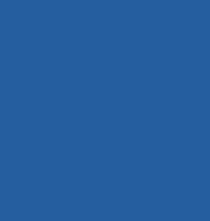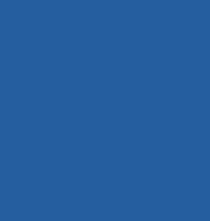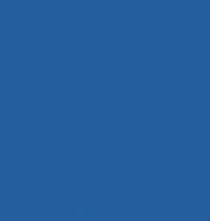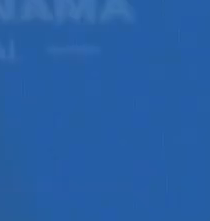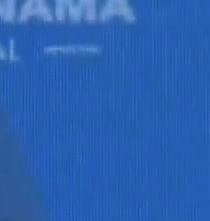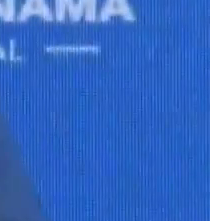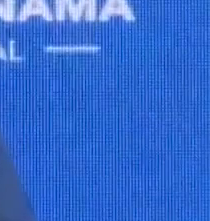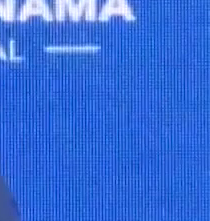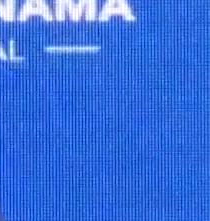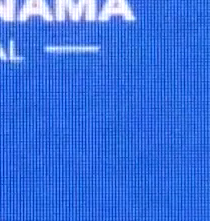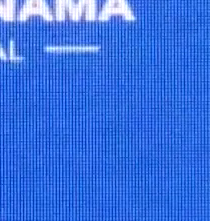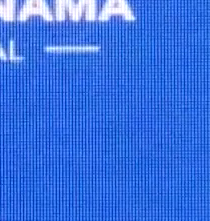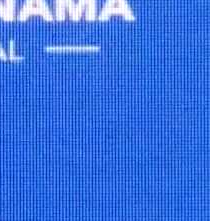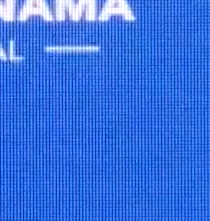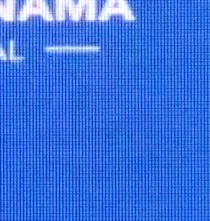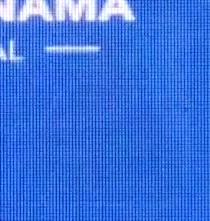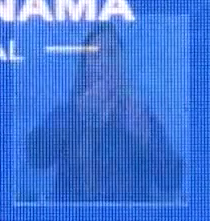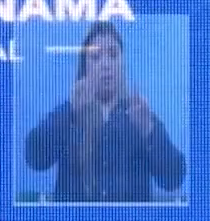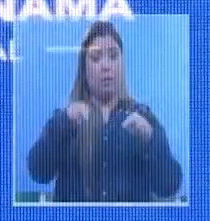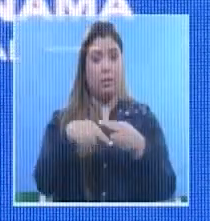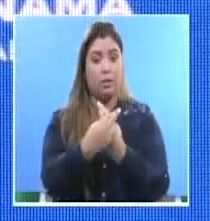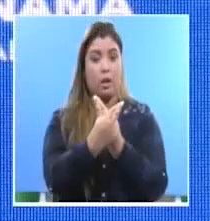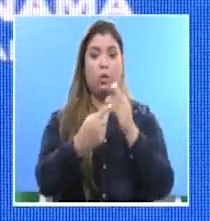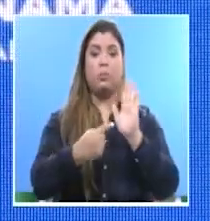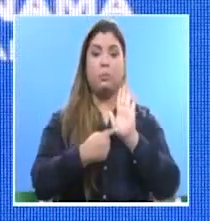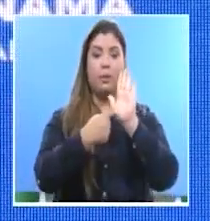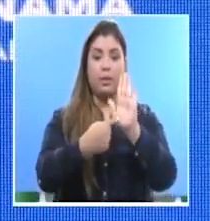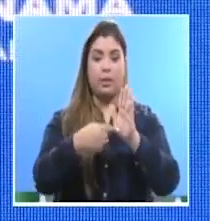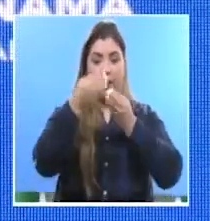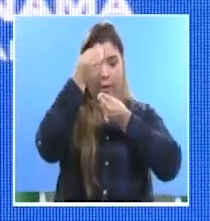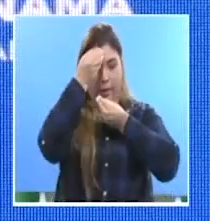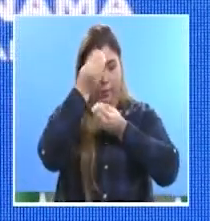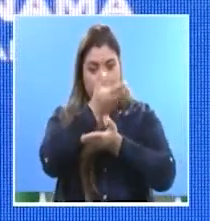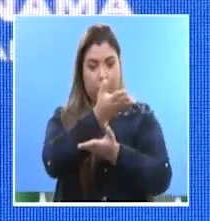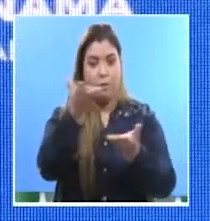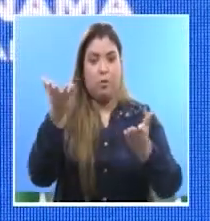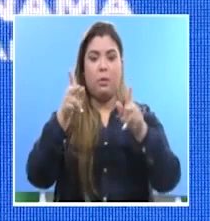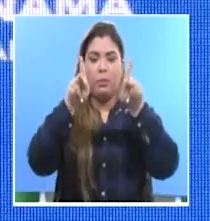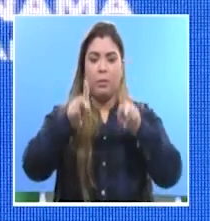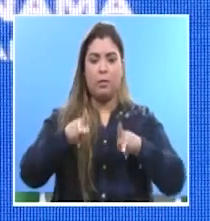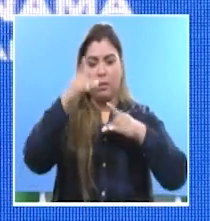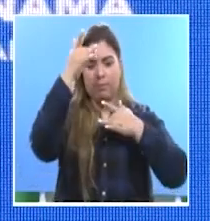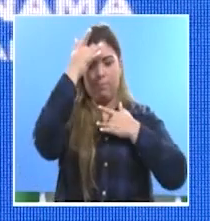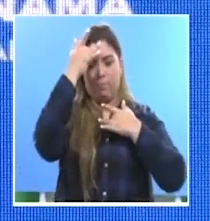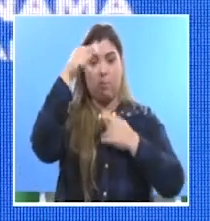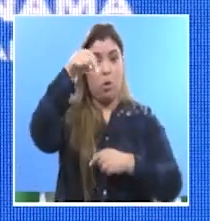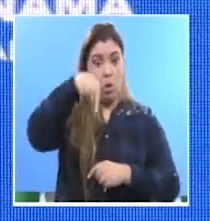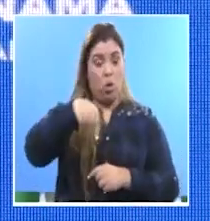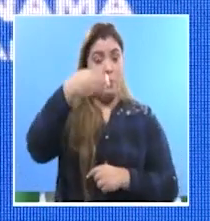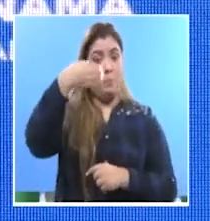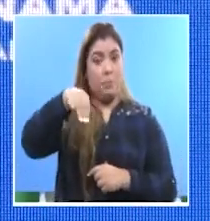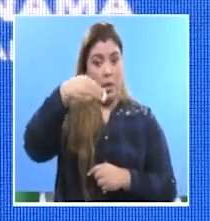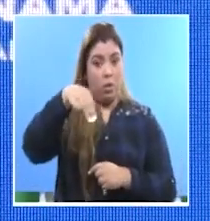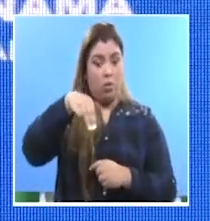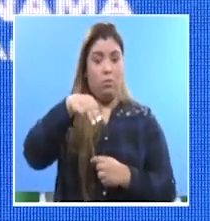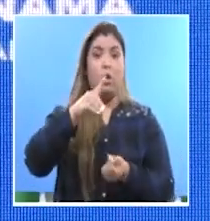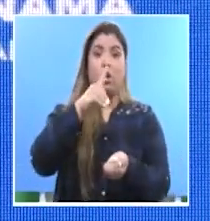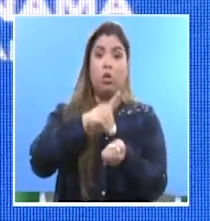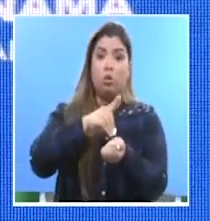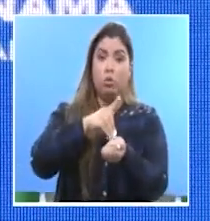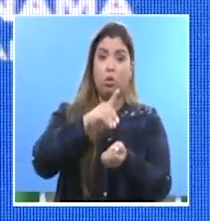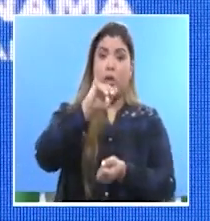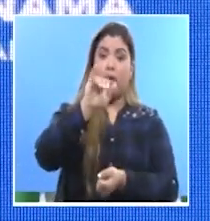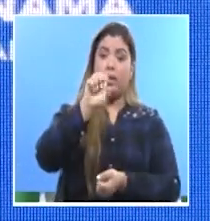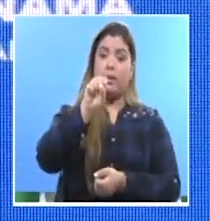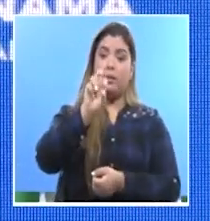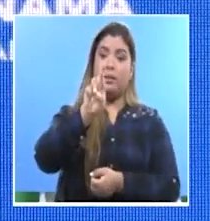El Ministerio de Salud presenta el informe epidemiológico para hoy miércoles. El doctor Israel